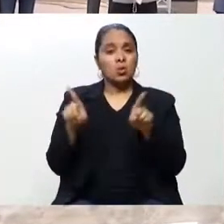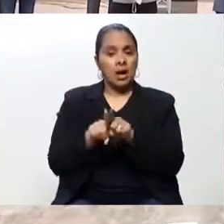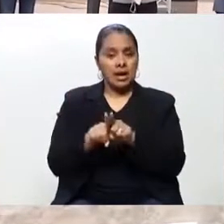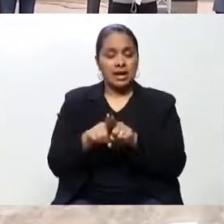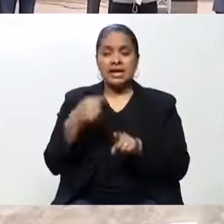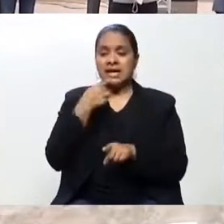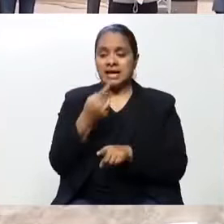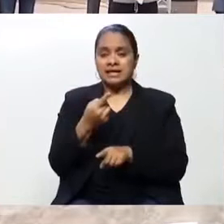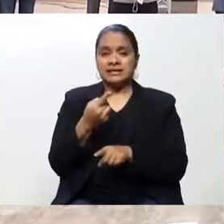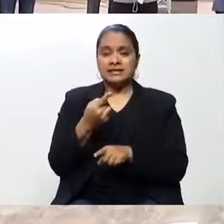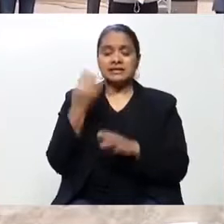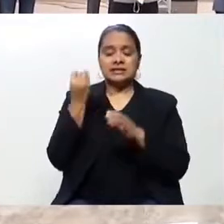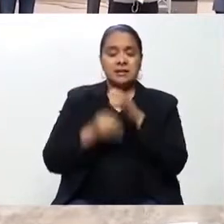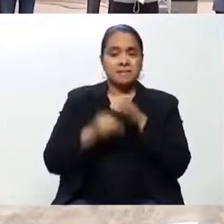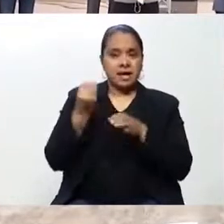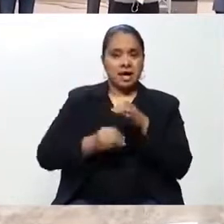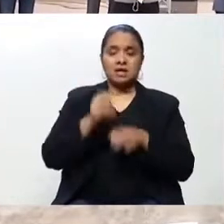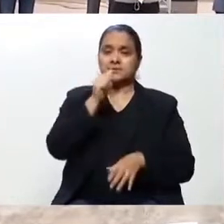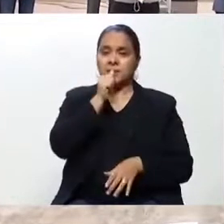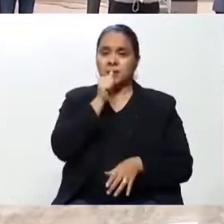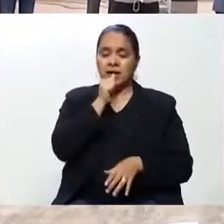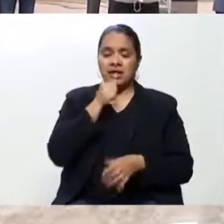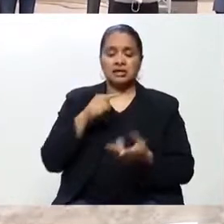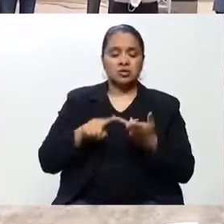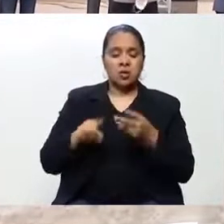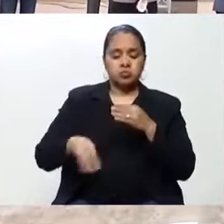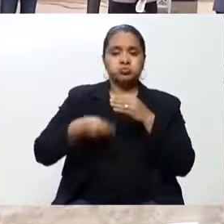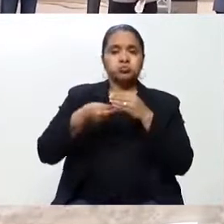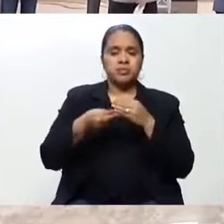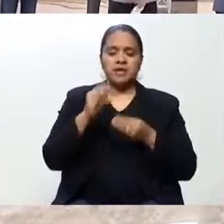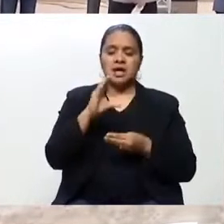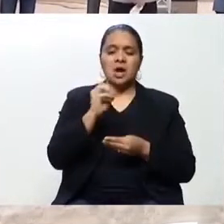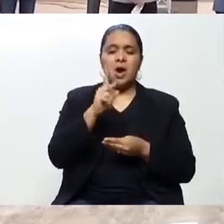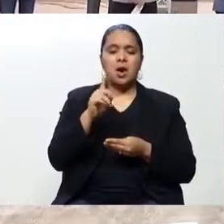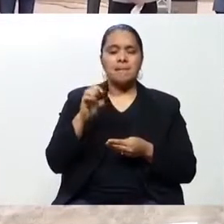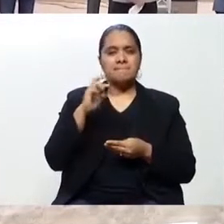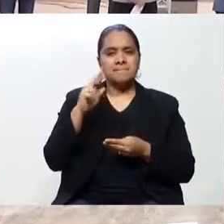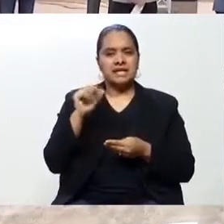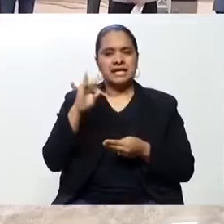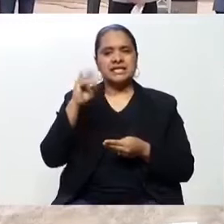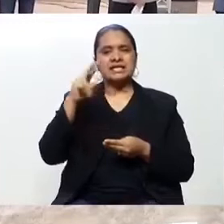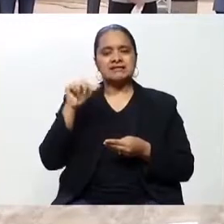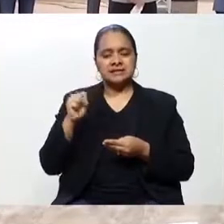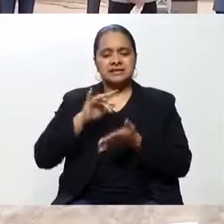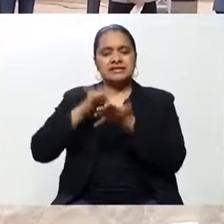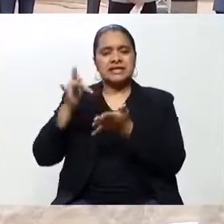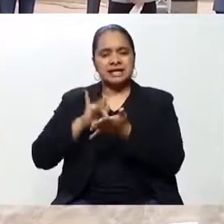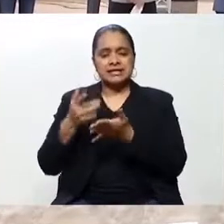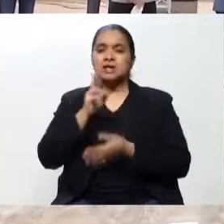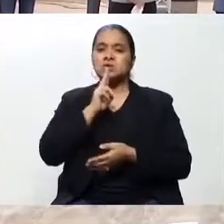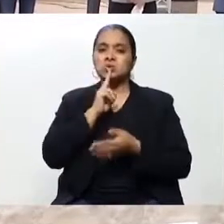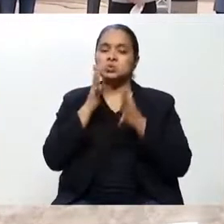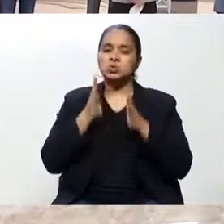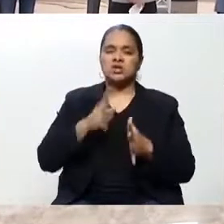banca, a los bancos privados, a las cooperativas de ahorro y crédito. Gracias. El pueblo hondureño necesita este